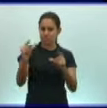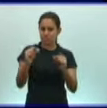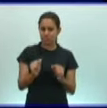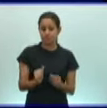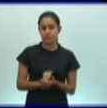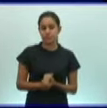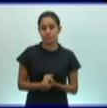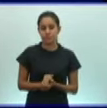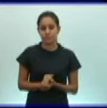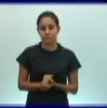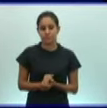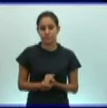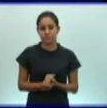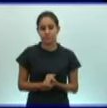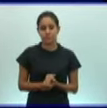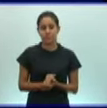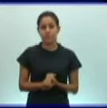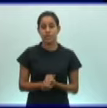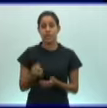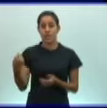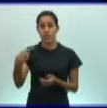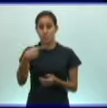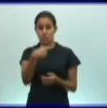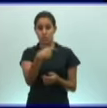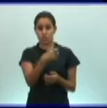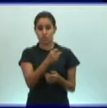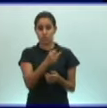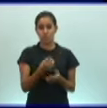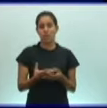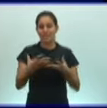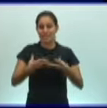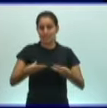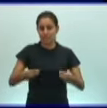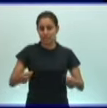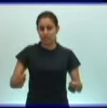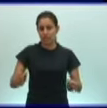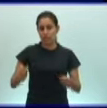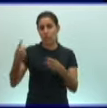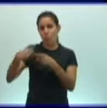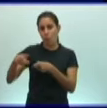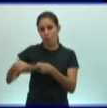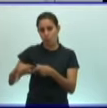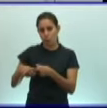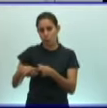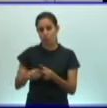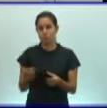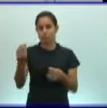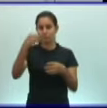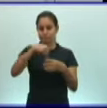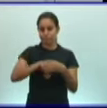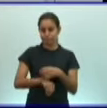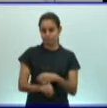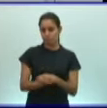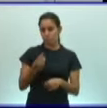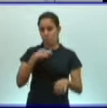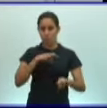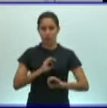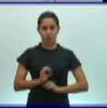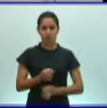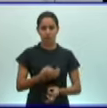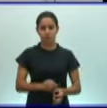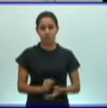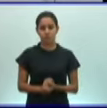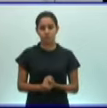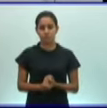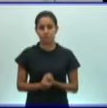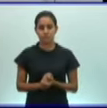Y los platermintos y nematermintos son terrestres, acuáticos y otros pueden encontrarse parasitando a otros organismos. En el caso de